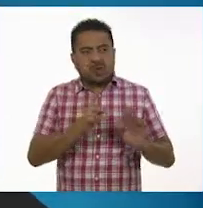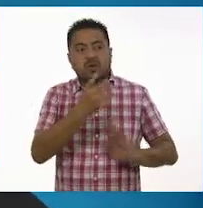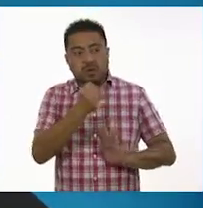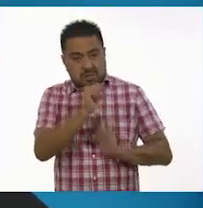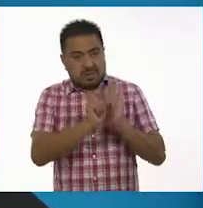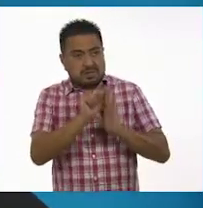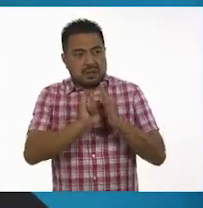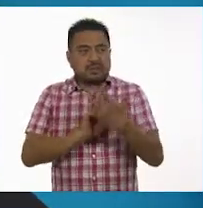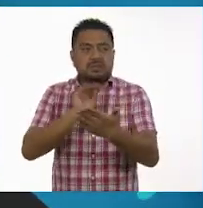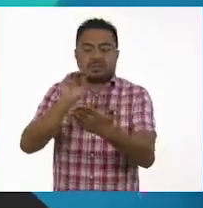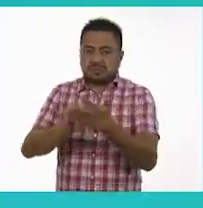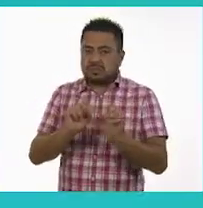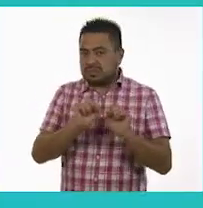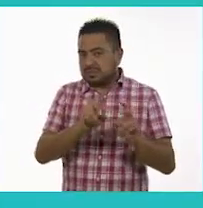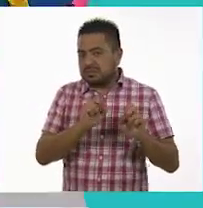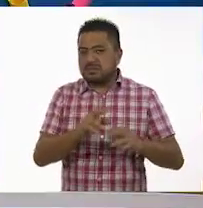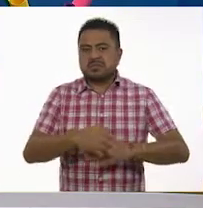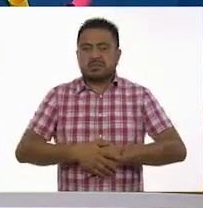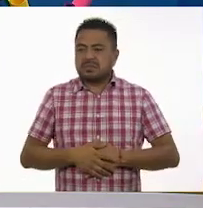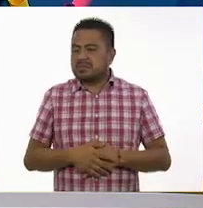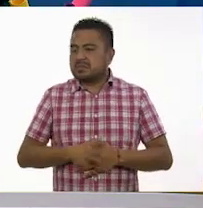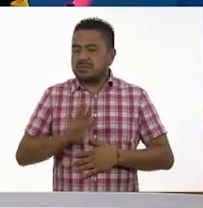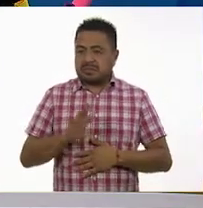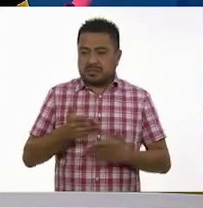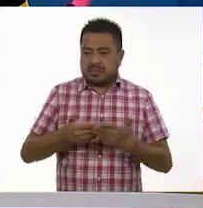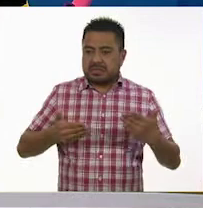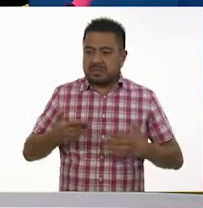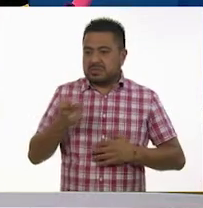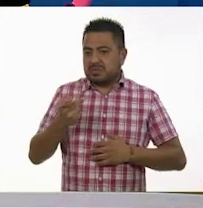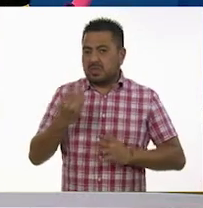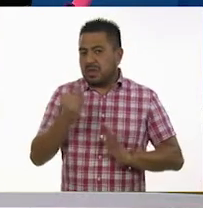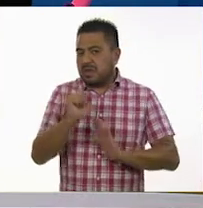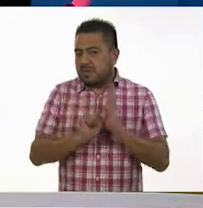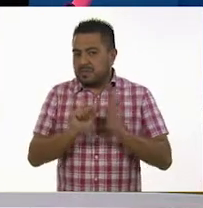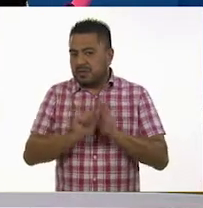vamos a ponerle nueve meses.